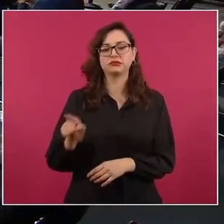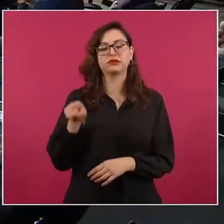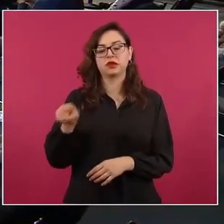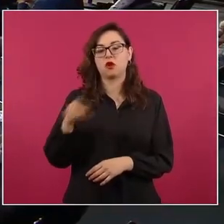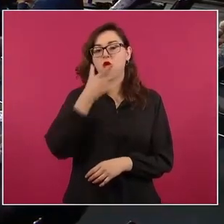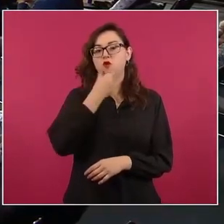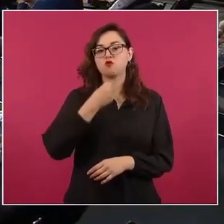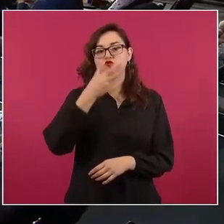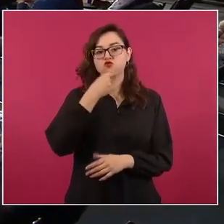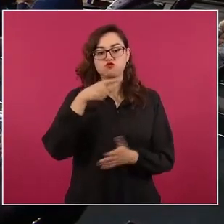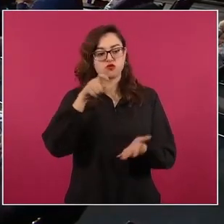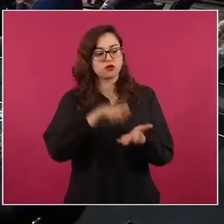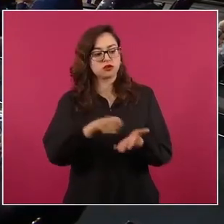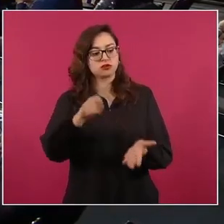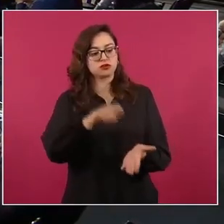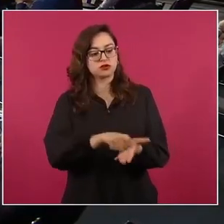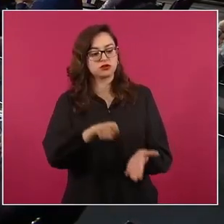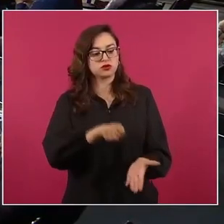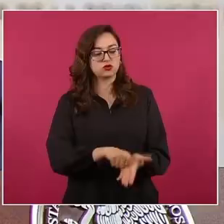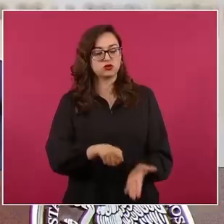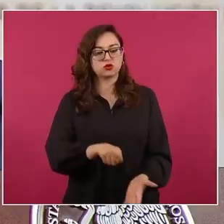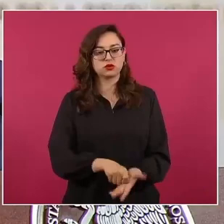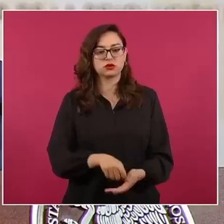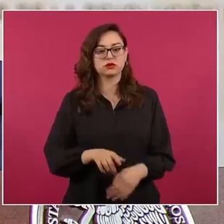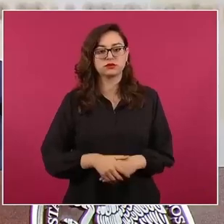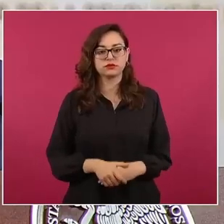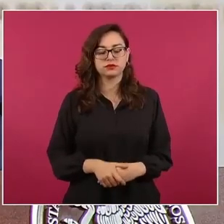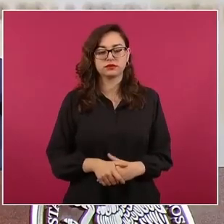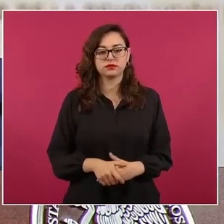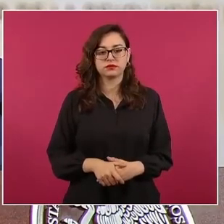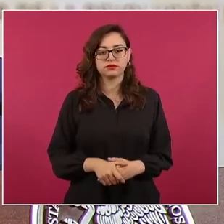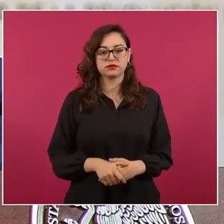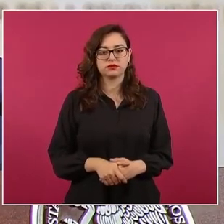ya se volvió escritor como Vargas Llosa.